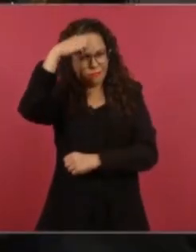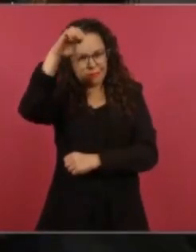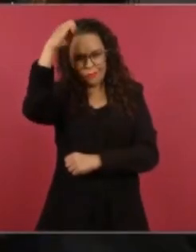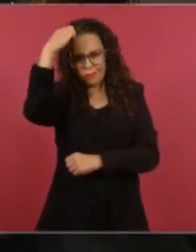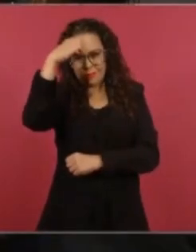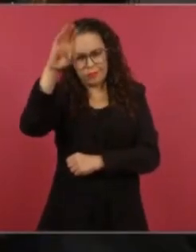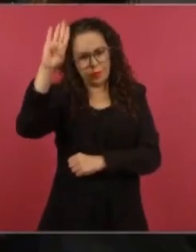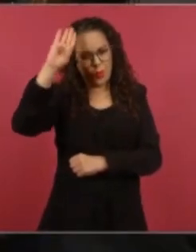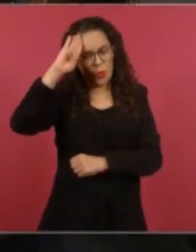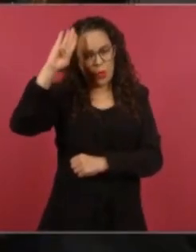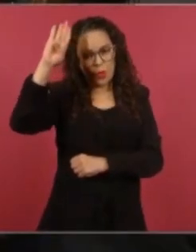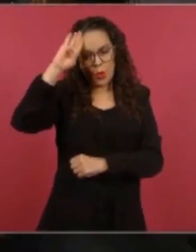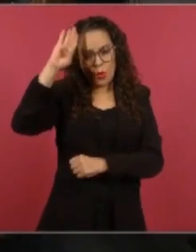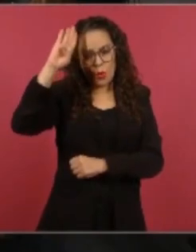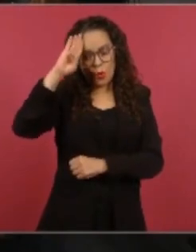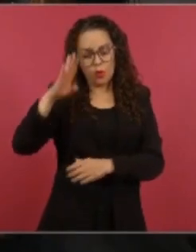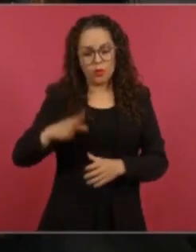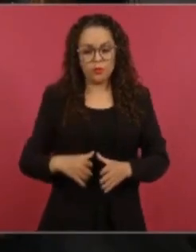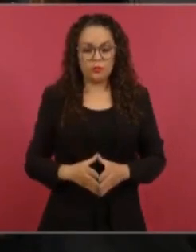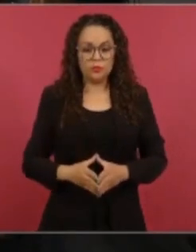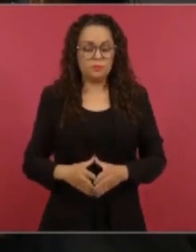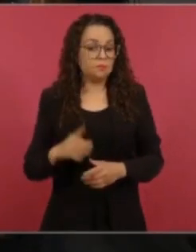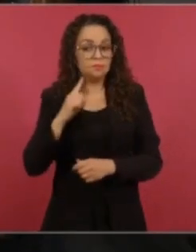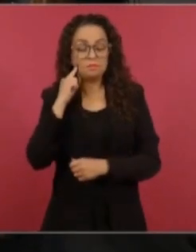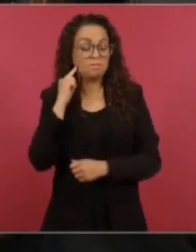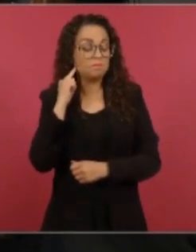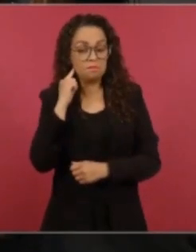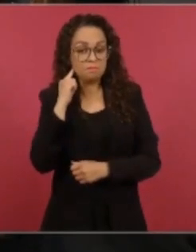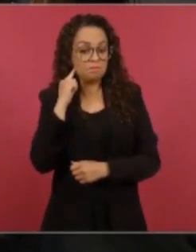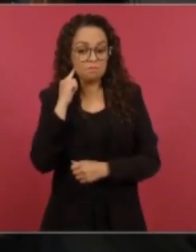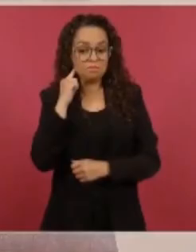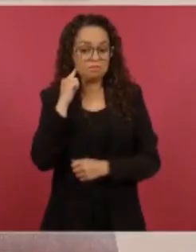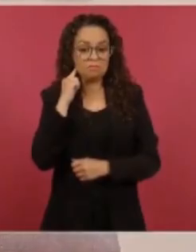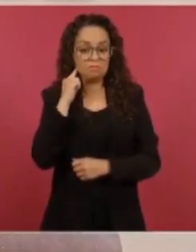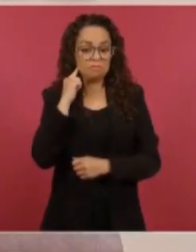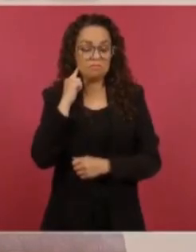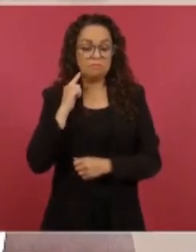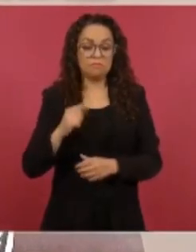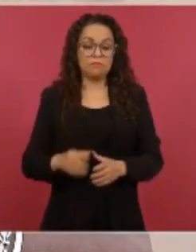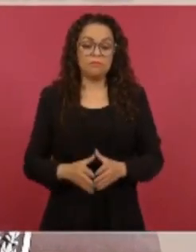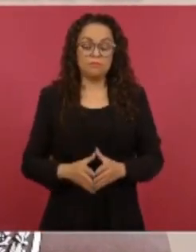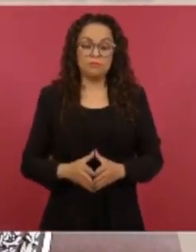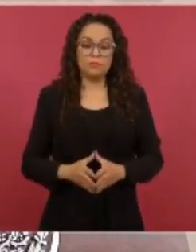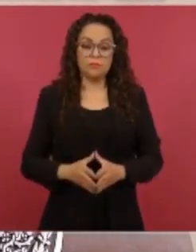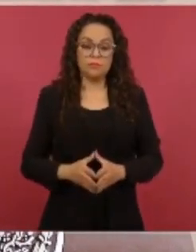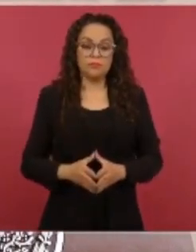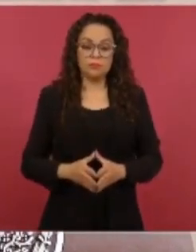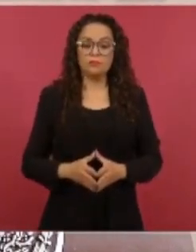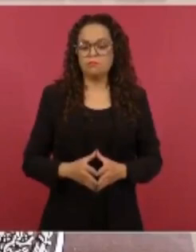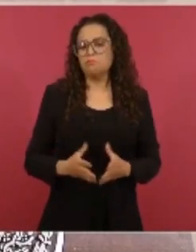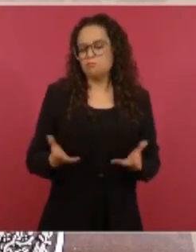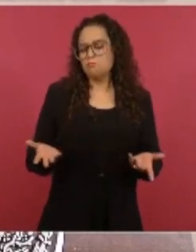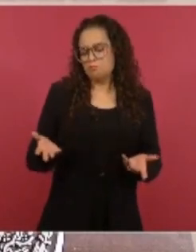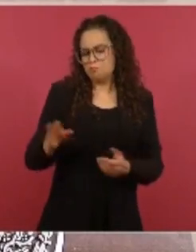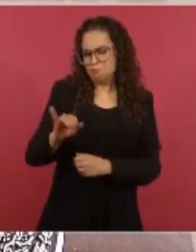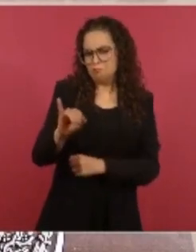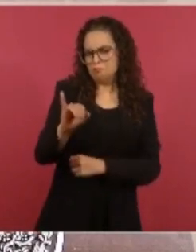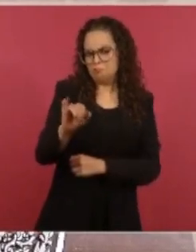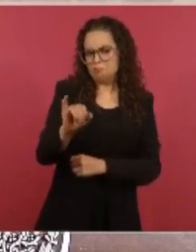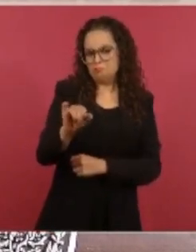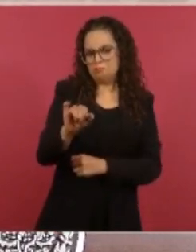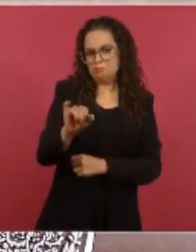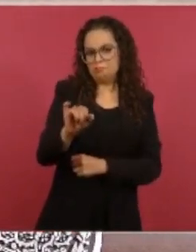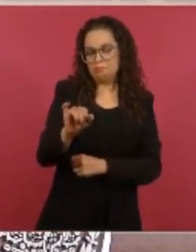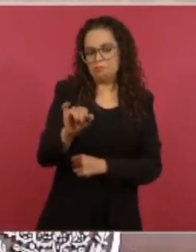Pero aunque diga eso, sí, por cuestiones de